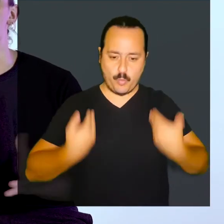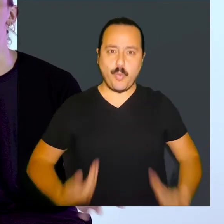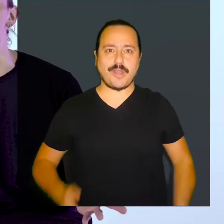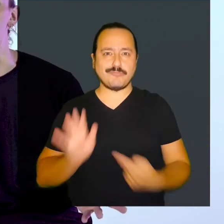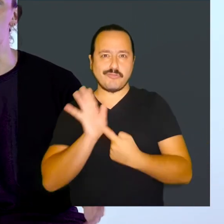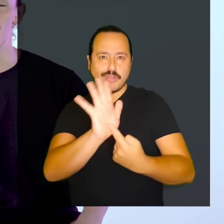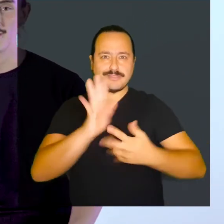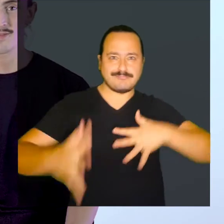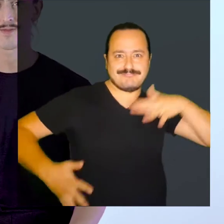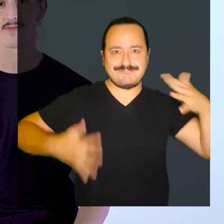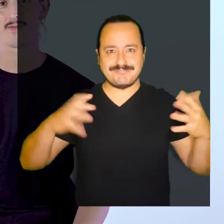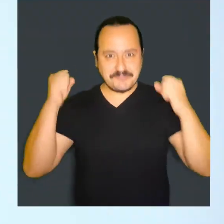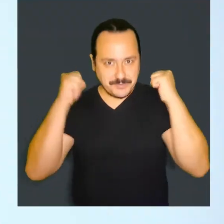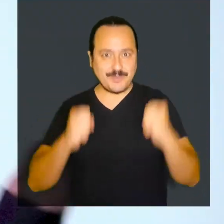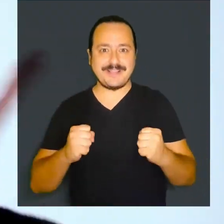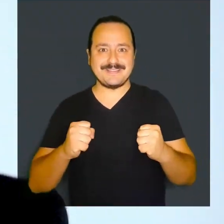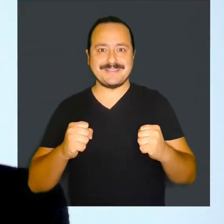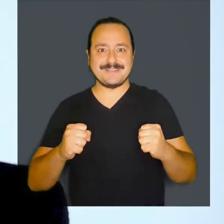palabras sobran